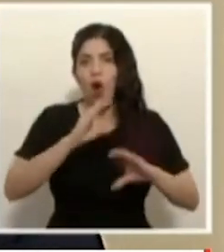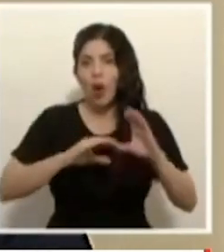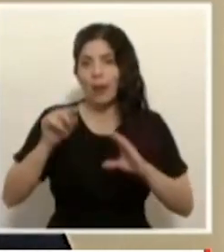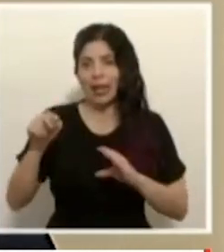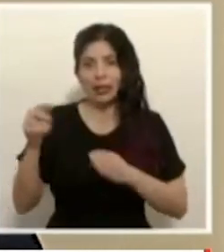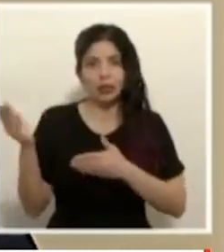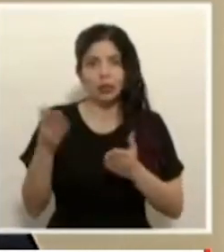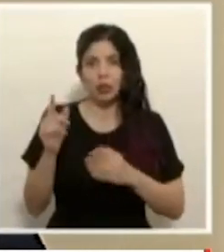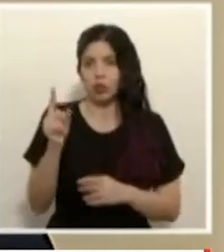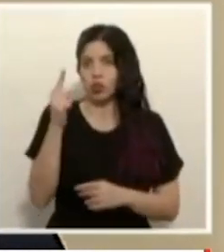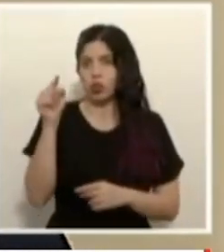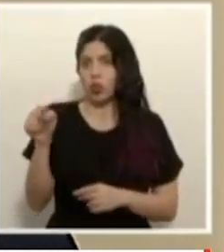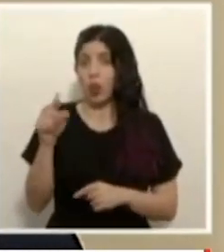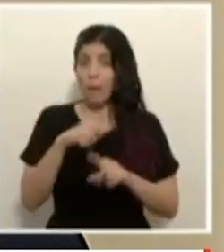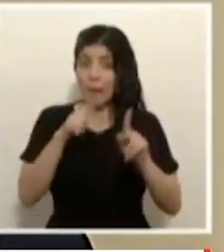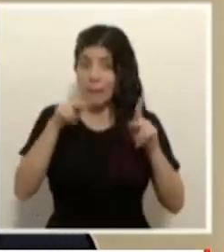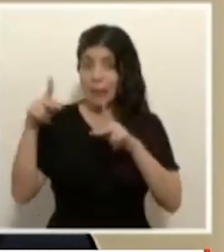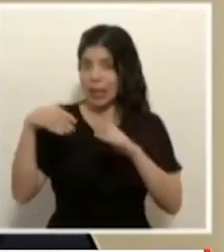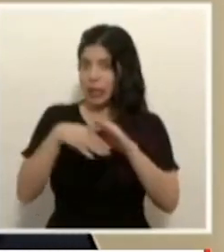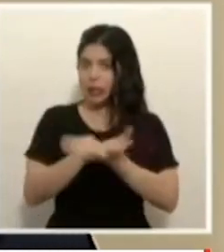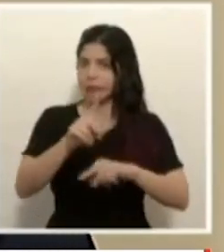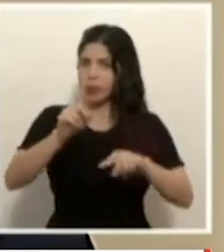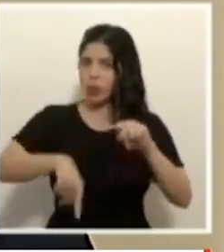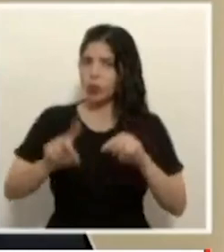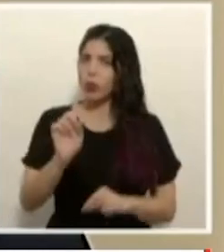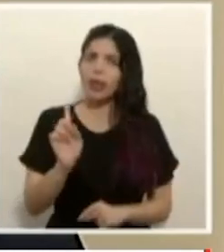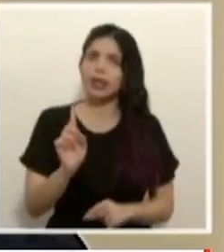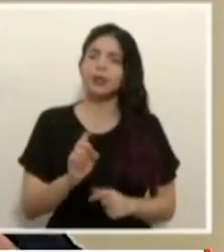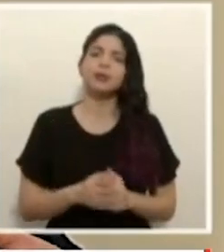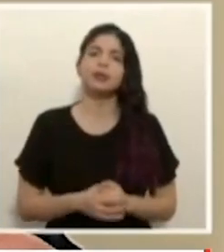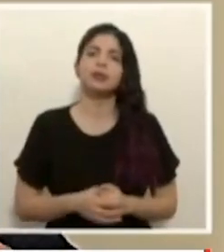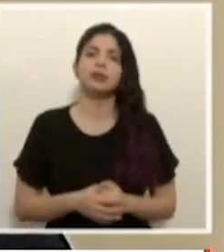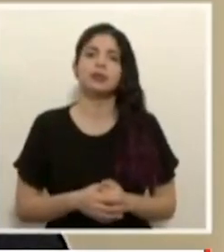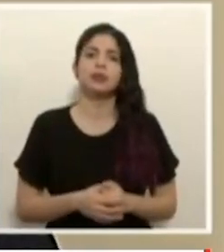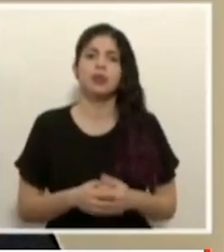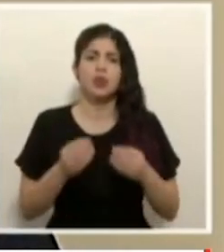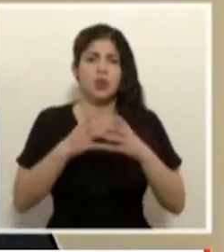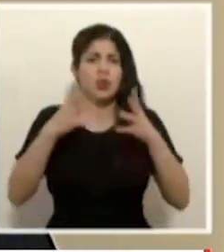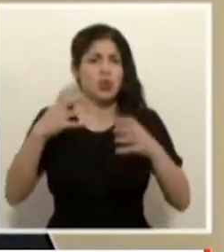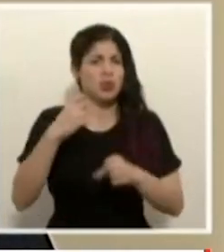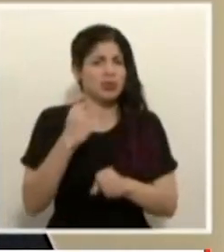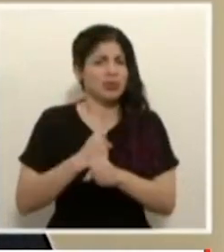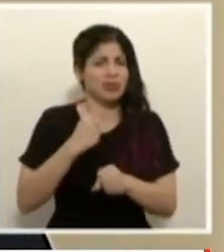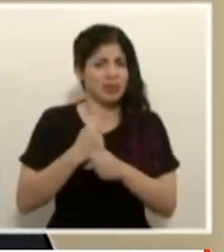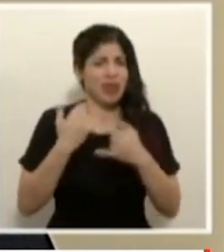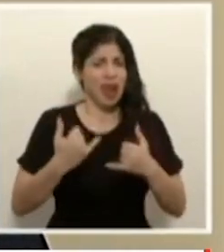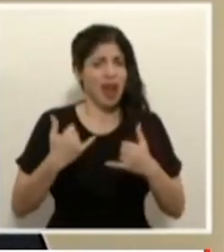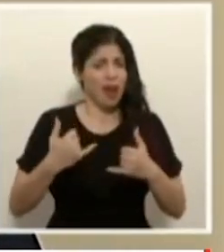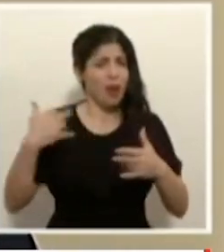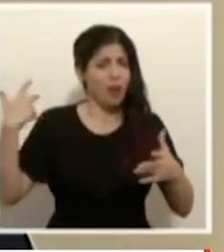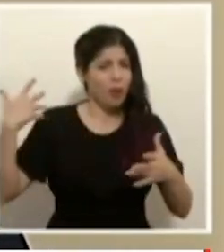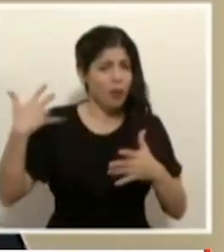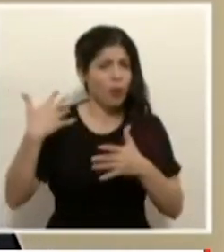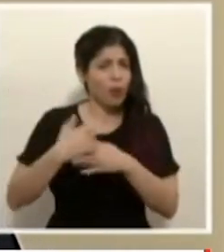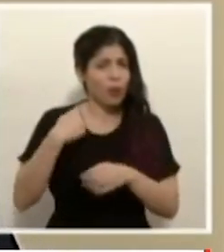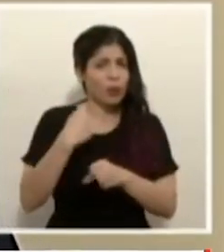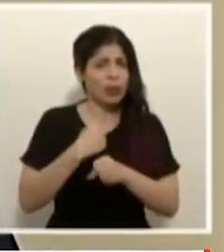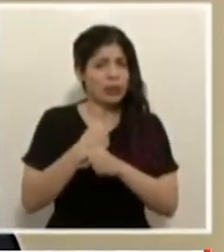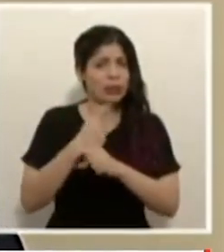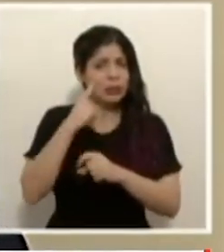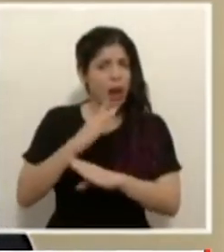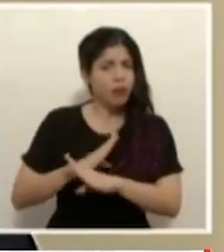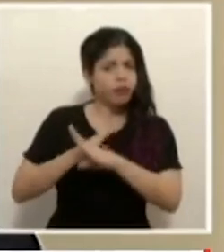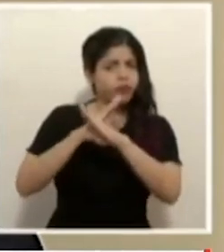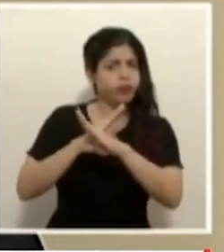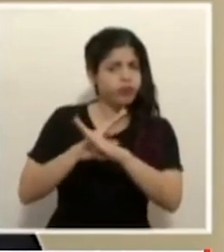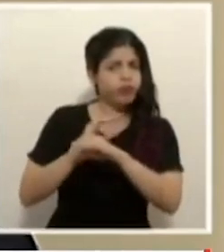así pueden ingresar personas y hay un gran operativo y un gran despliegue para mantener eso